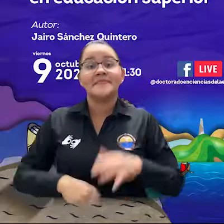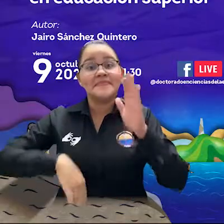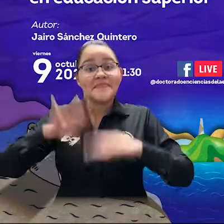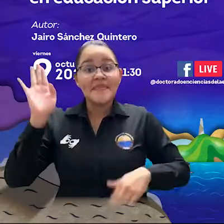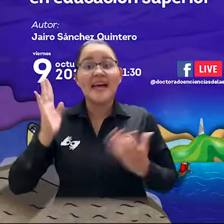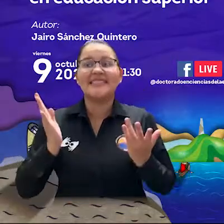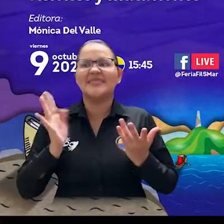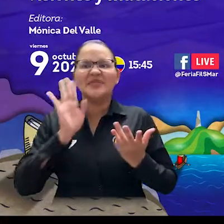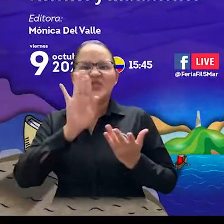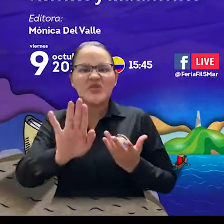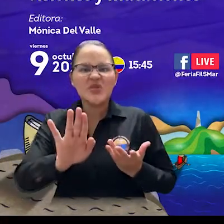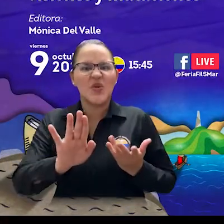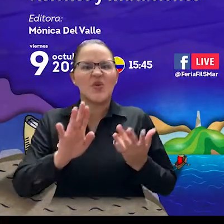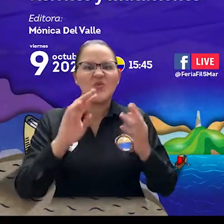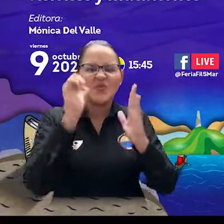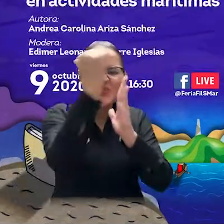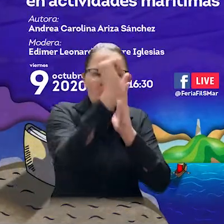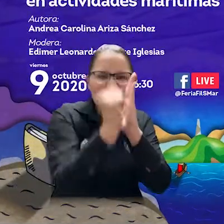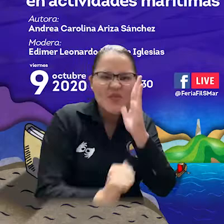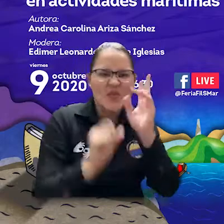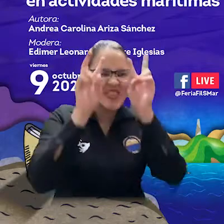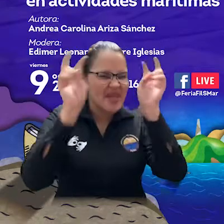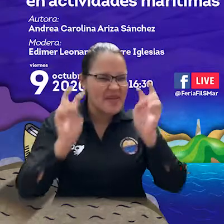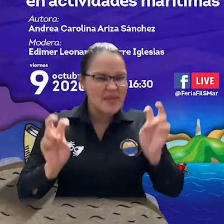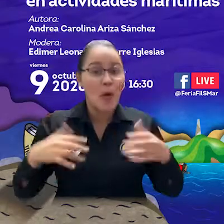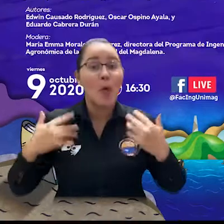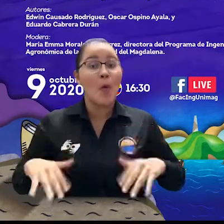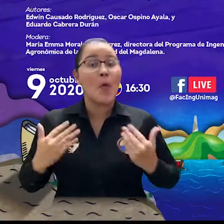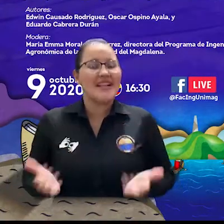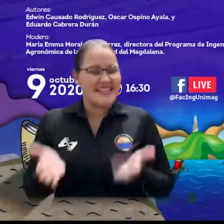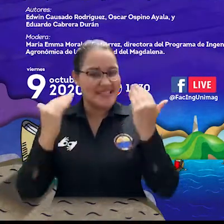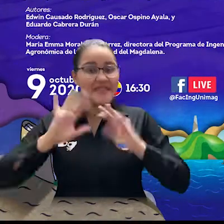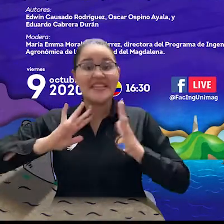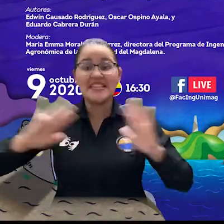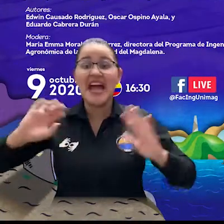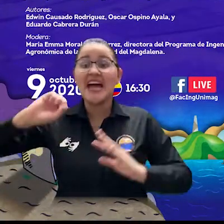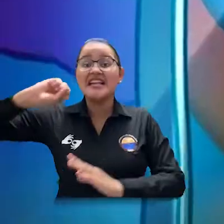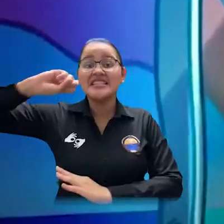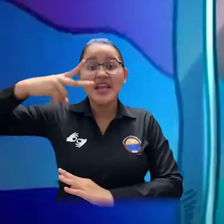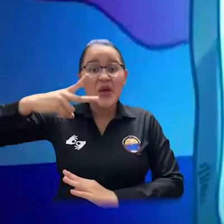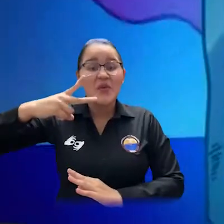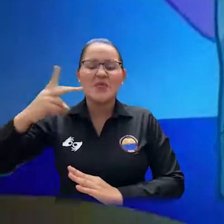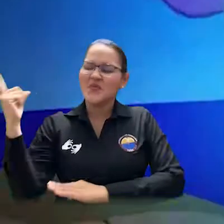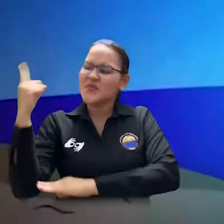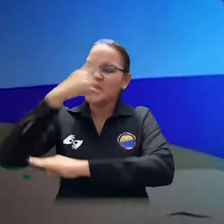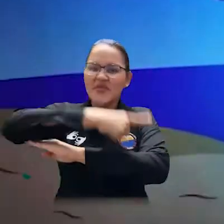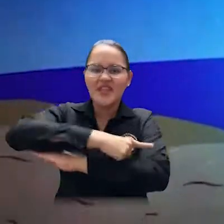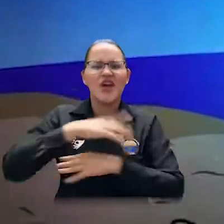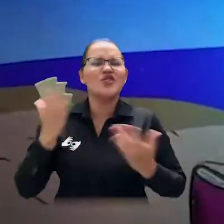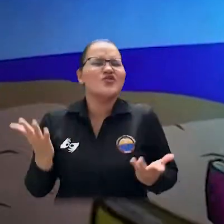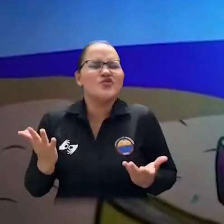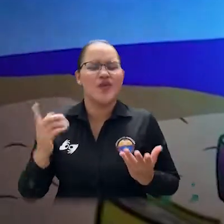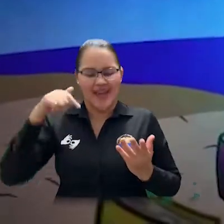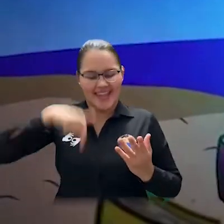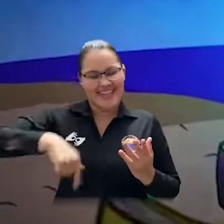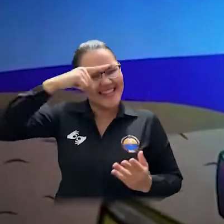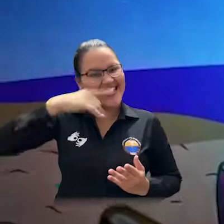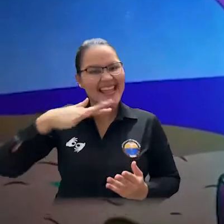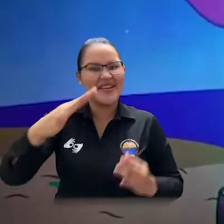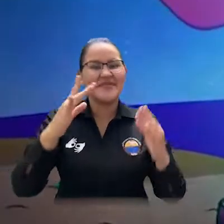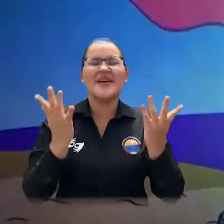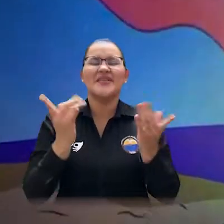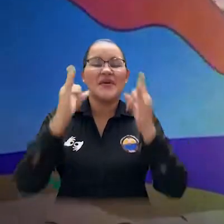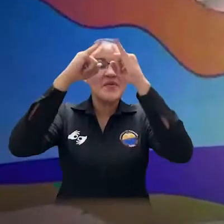Con una amplia y variada agenda, así transcurrió nuestro segundo día de la Feria Internacional del Libro de Santa Marta Filsmar